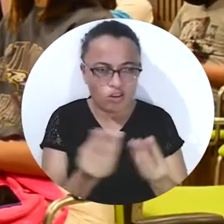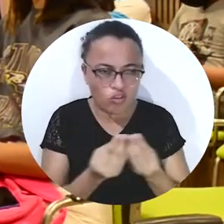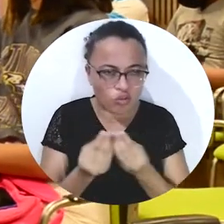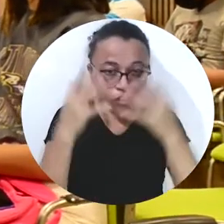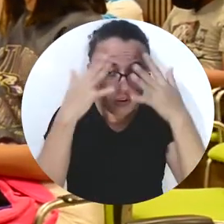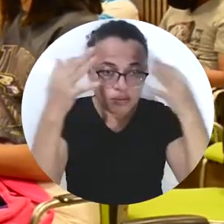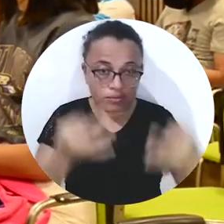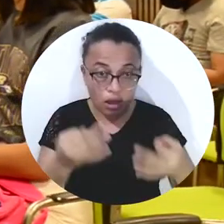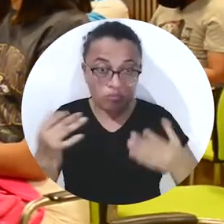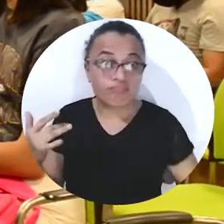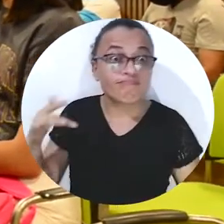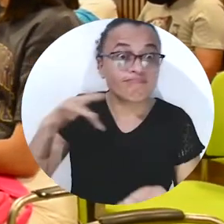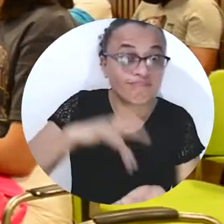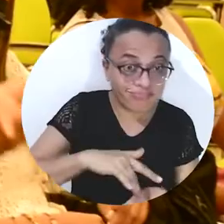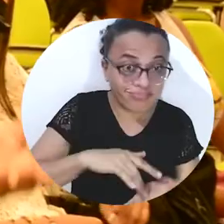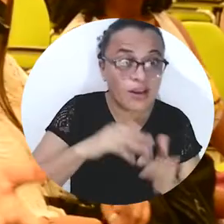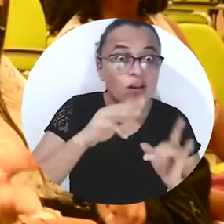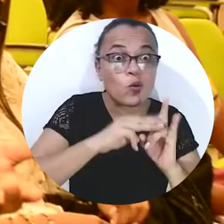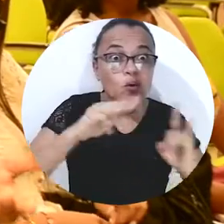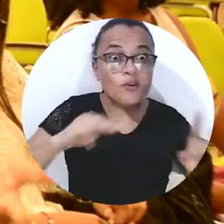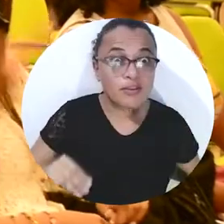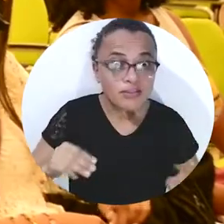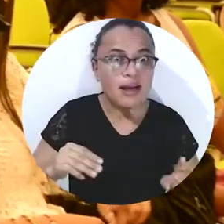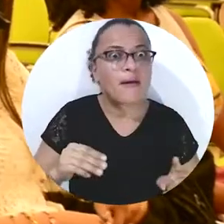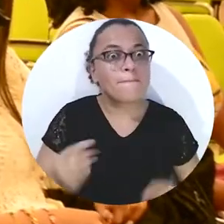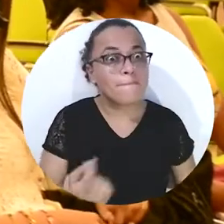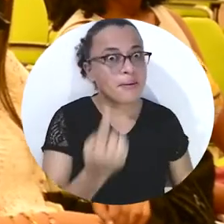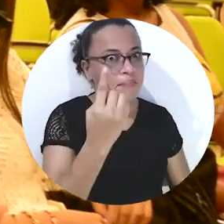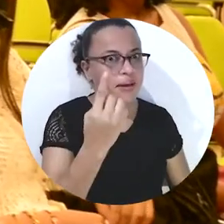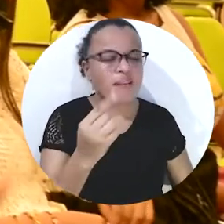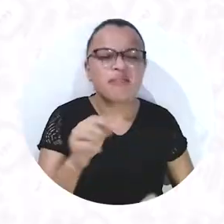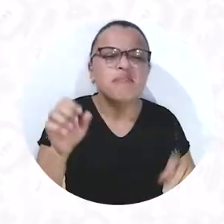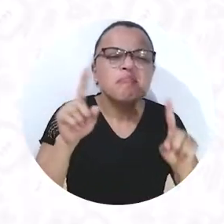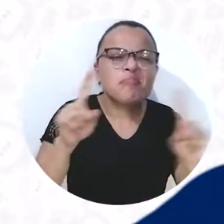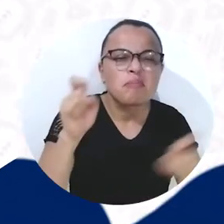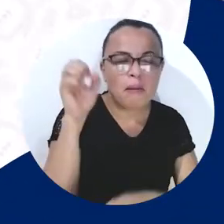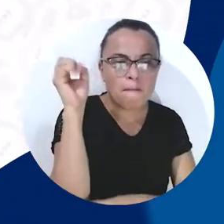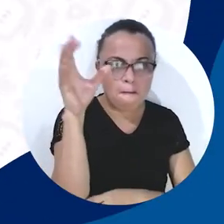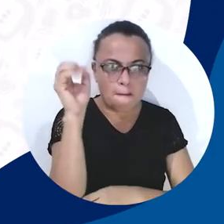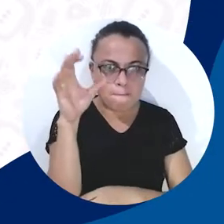realizar una conferencia sobre novedades jurisprudenciales en materia tributaria.